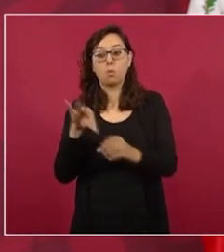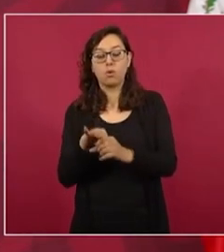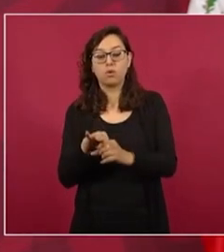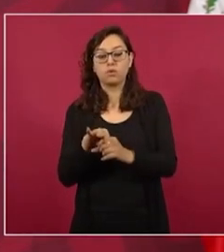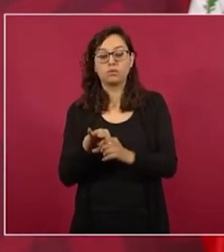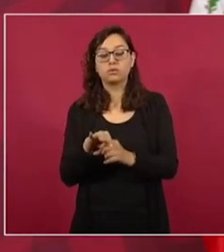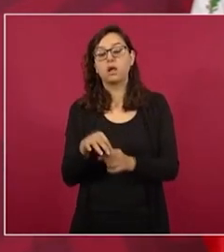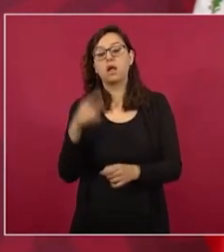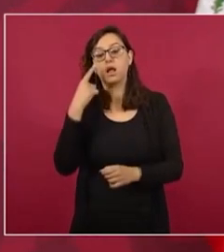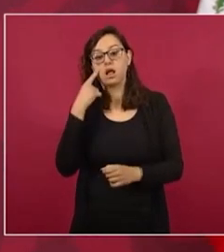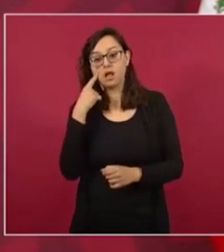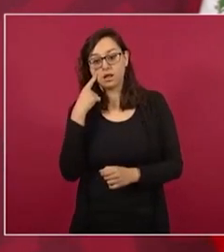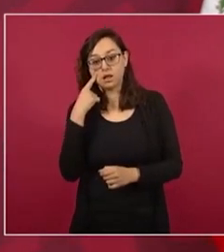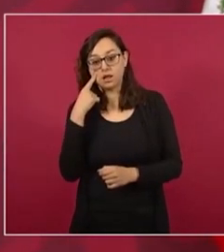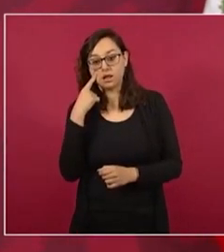ser